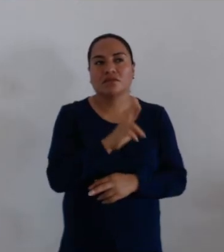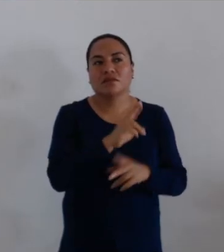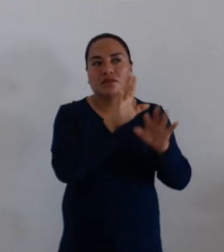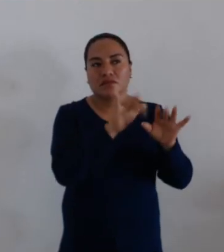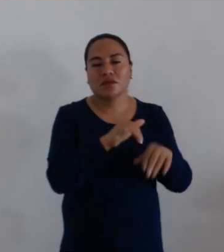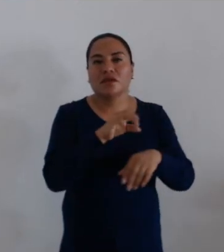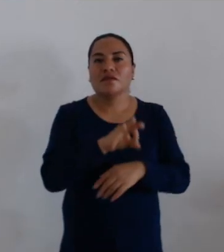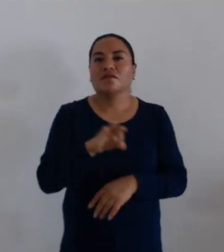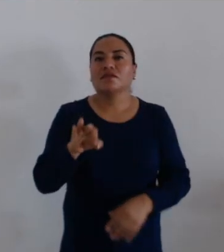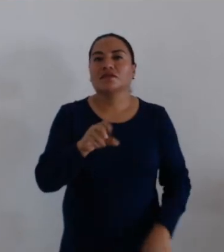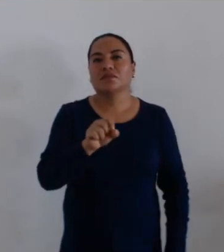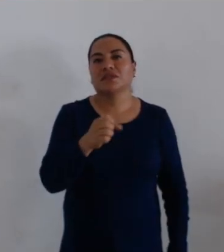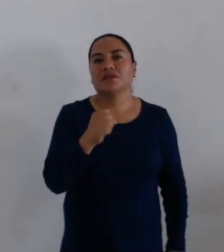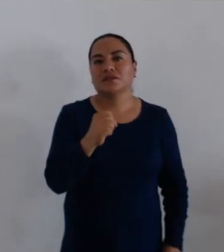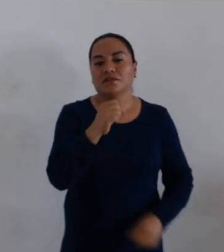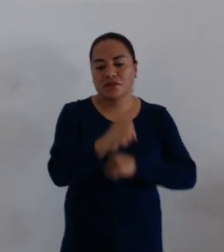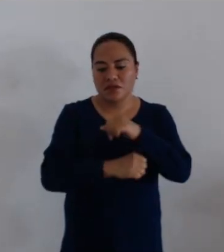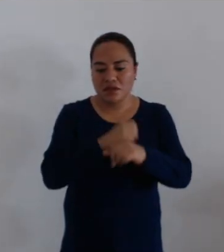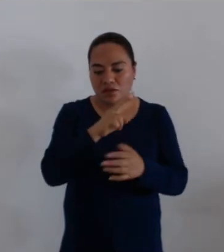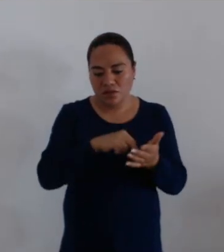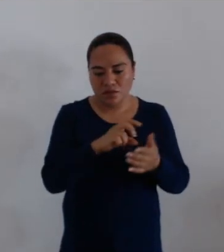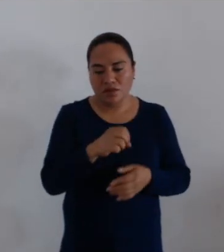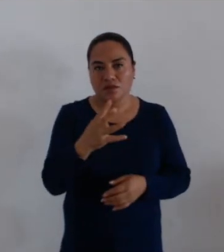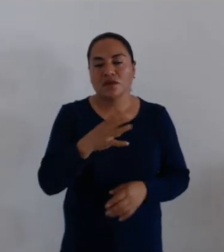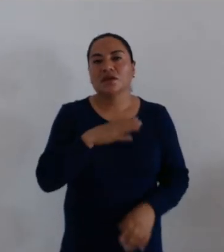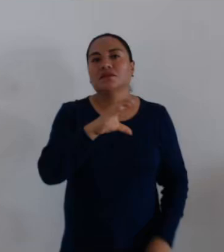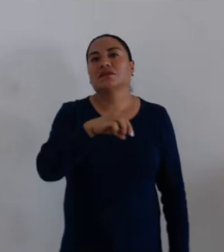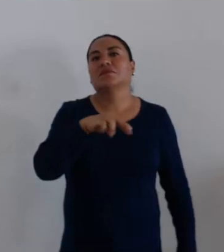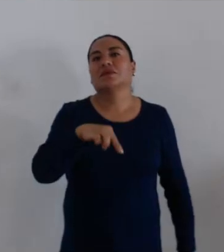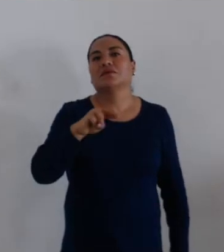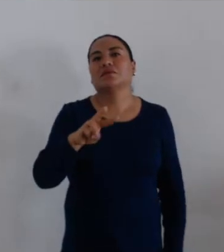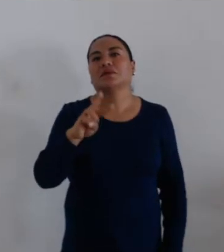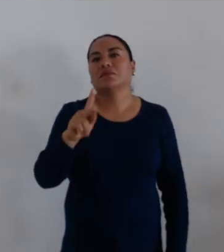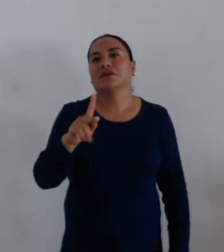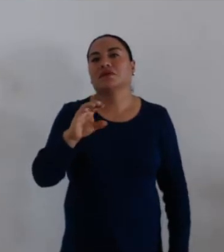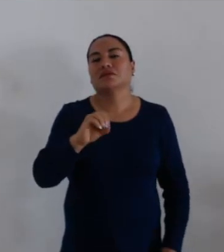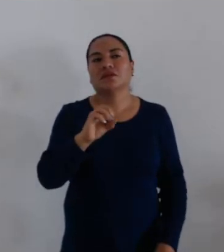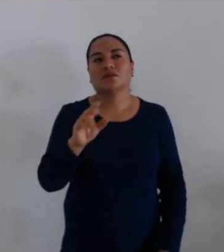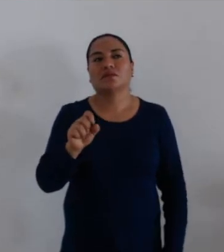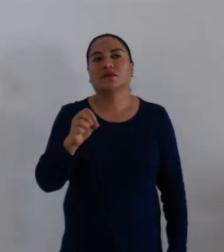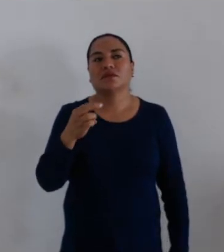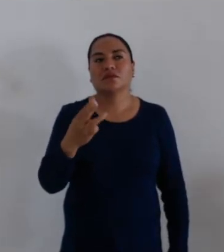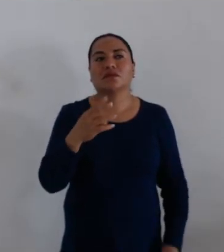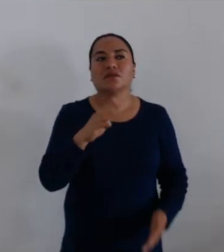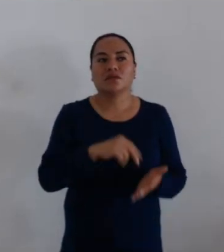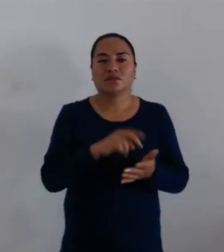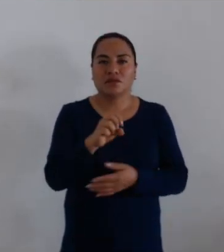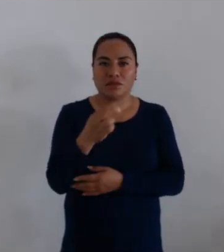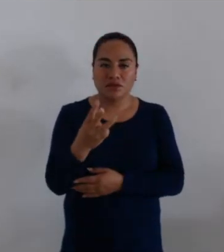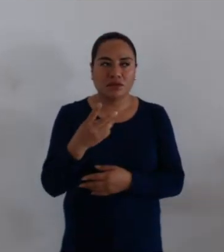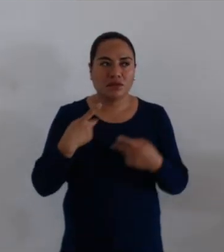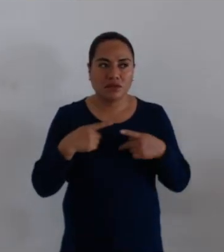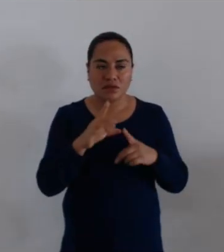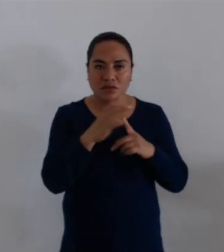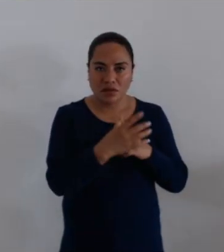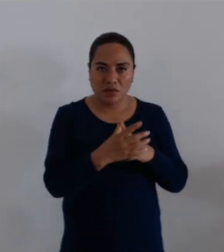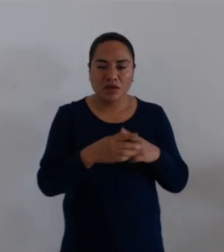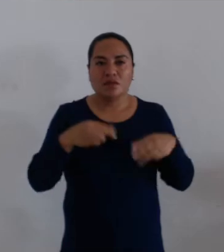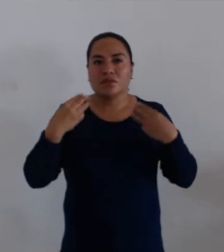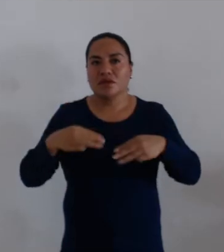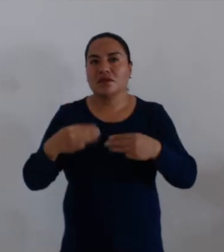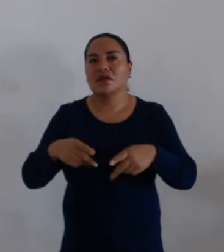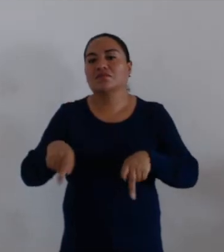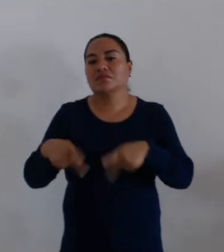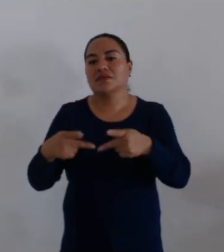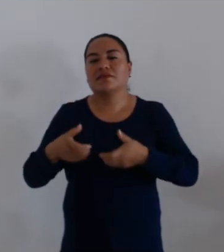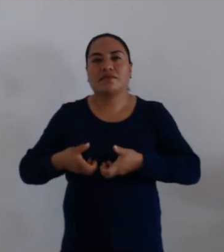fecha 20 de septiembre de 2024, con números CMYCVP 023-2024, emitido por la Comisión de Mercados y Comercio